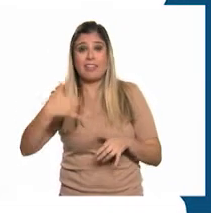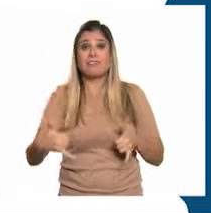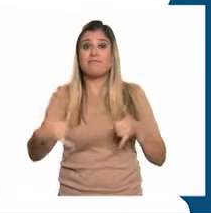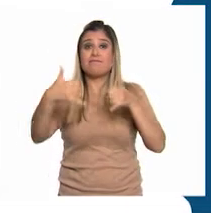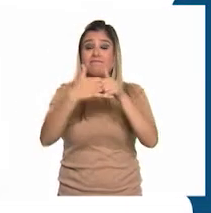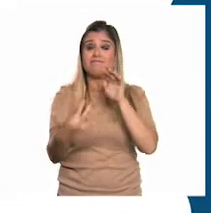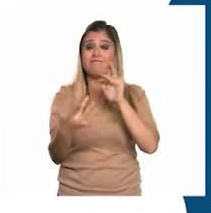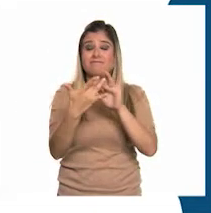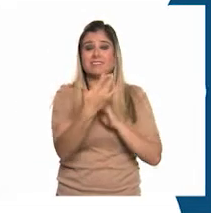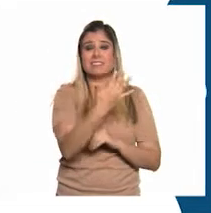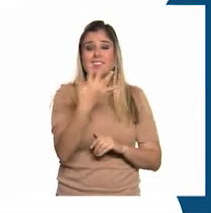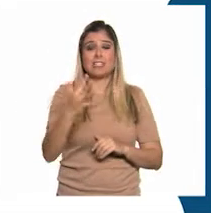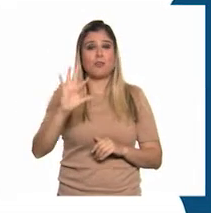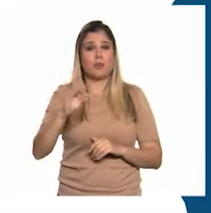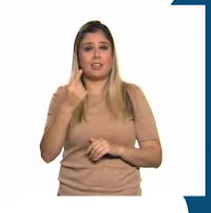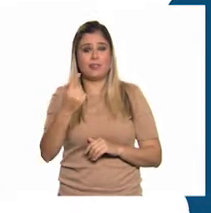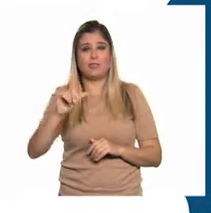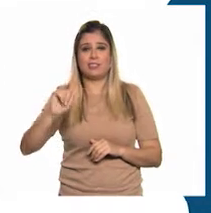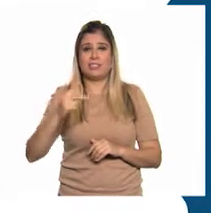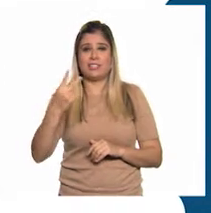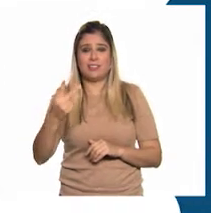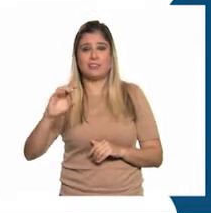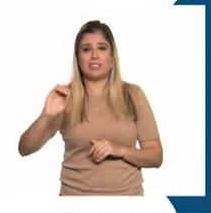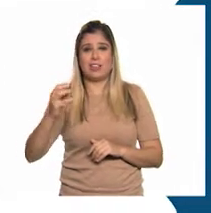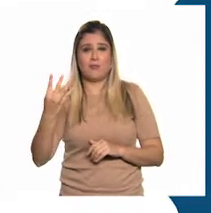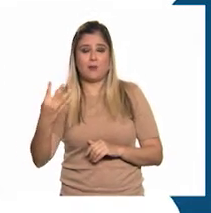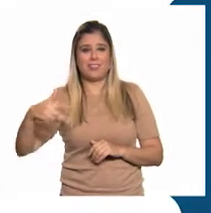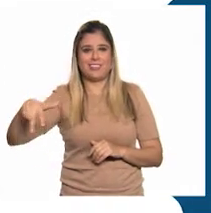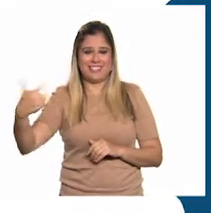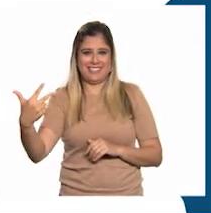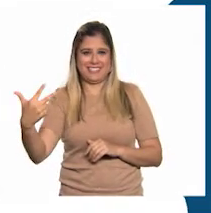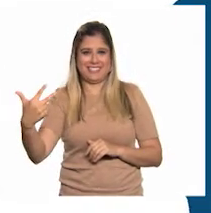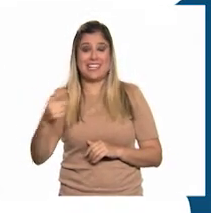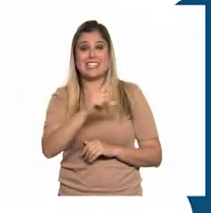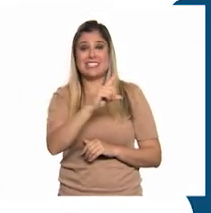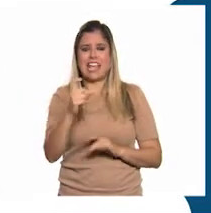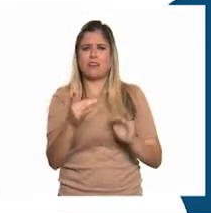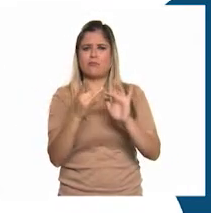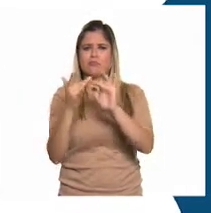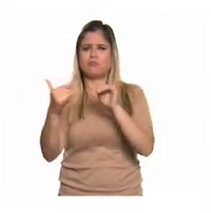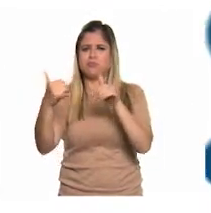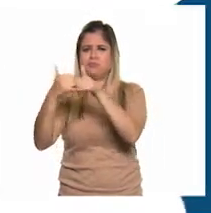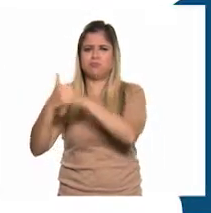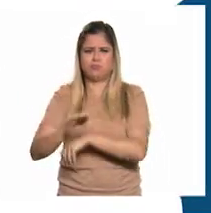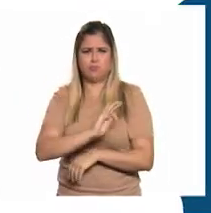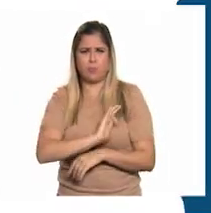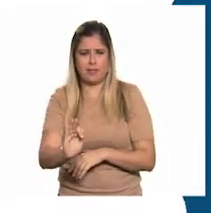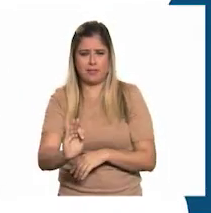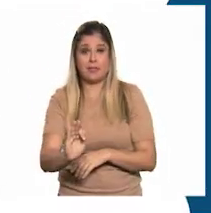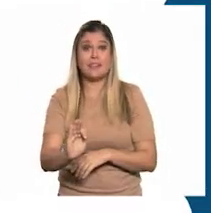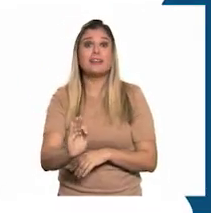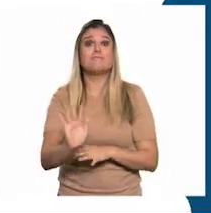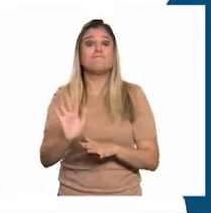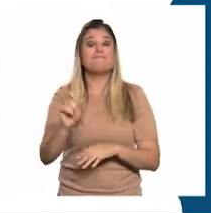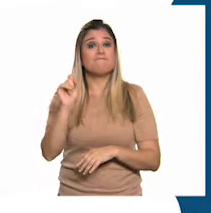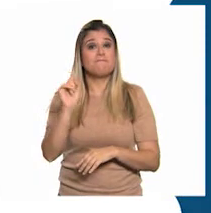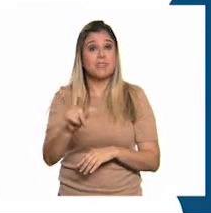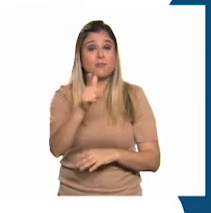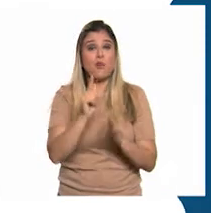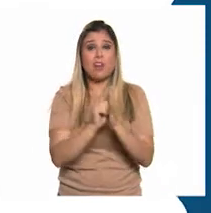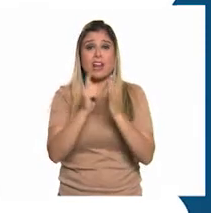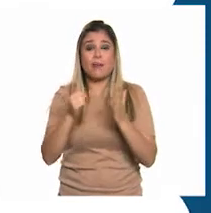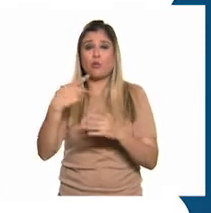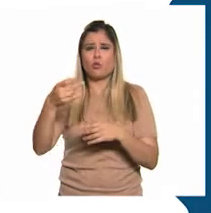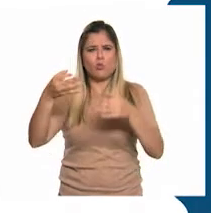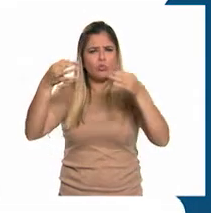5541-720413 con 100 líneas. También puedes encontrar los